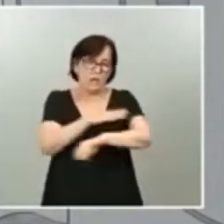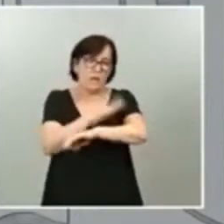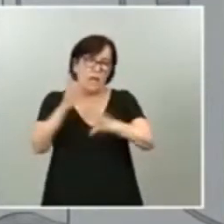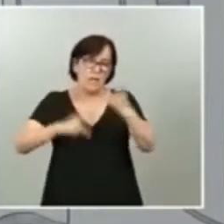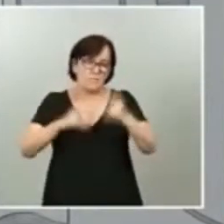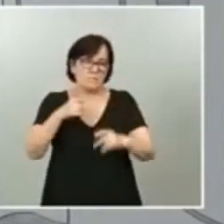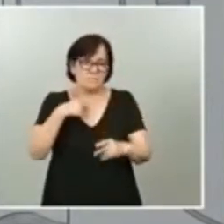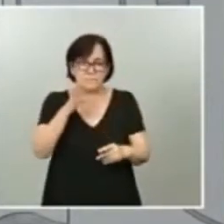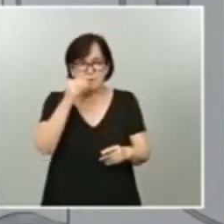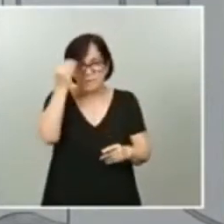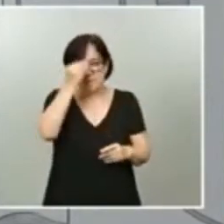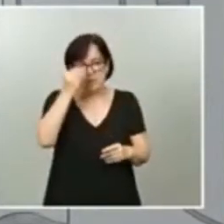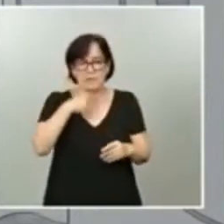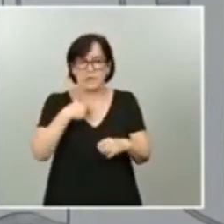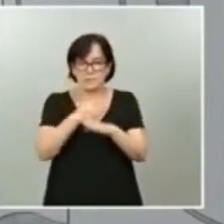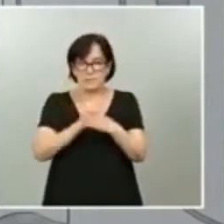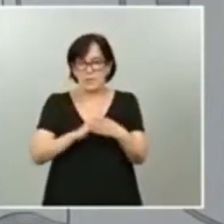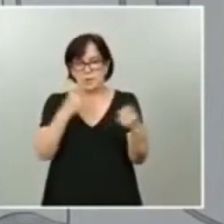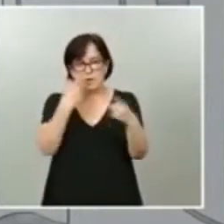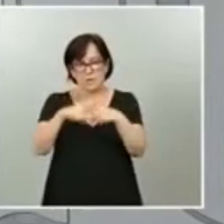considera por parte de los diferentes